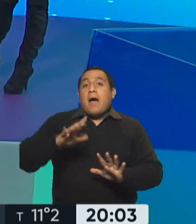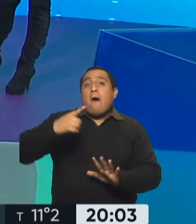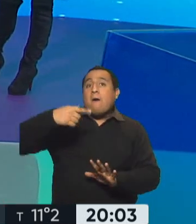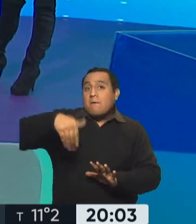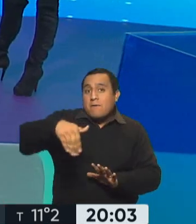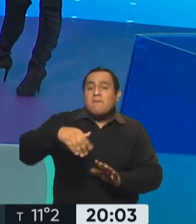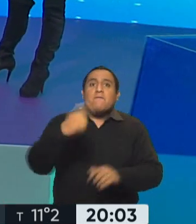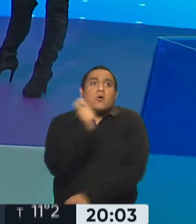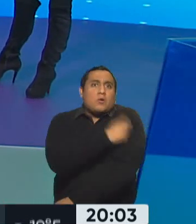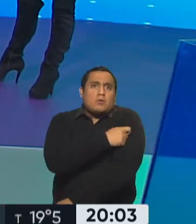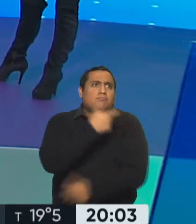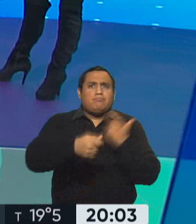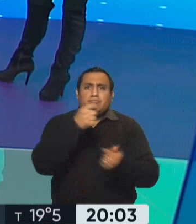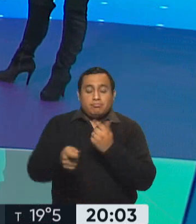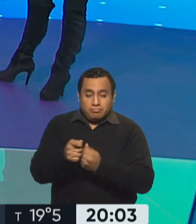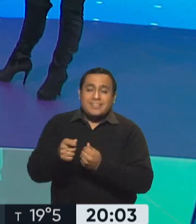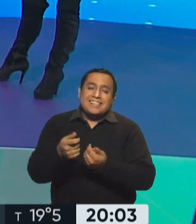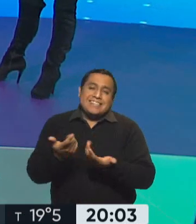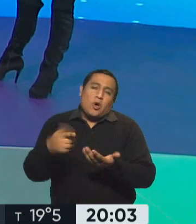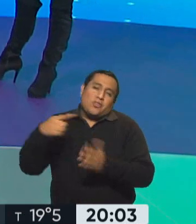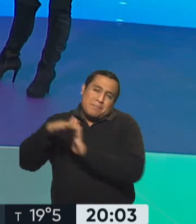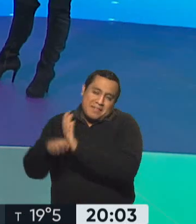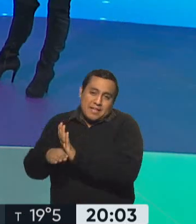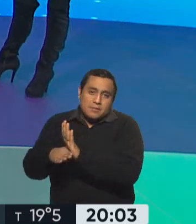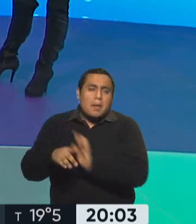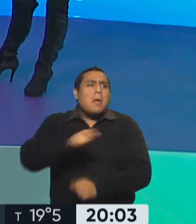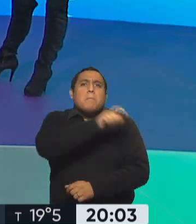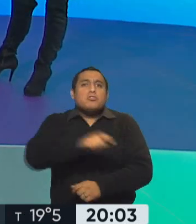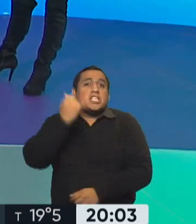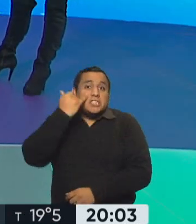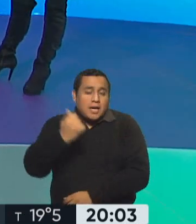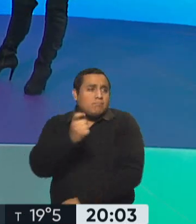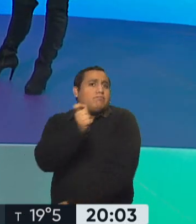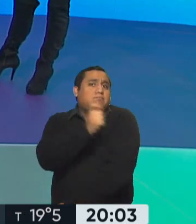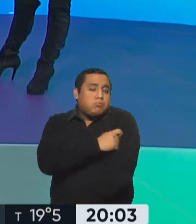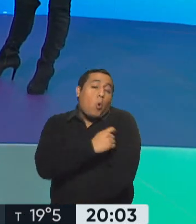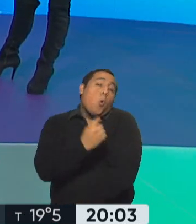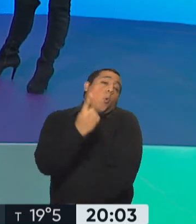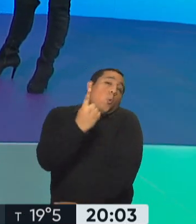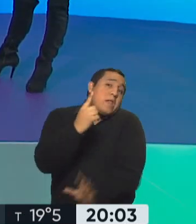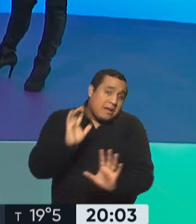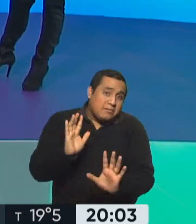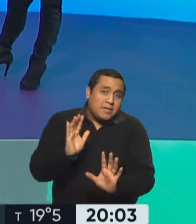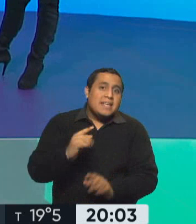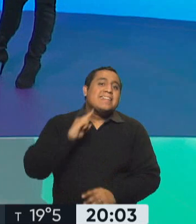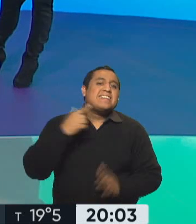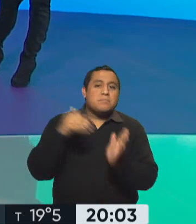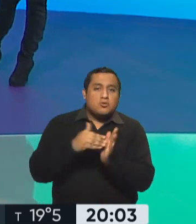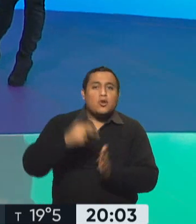es la vacunación, indudablemente, entre otras medidas. Personas que ya recibieron al menos una dosis, 13